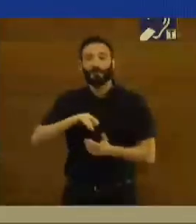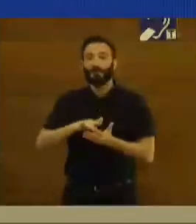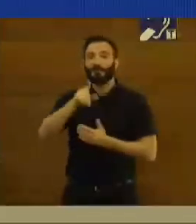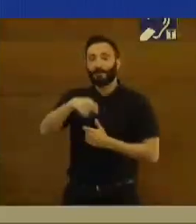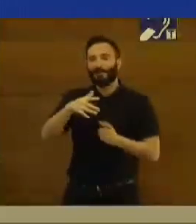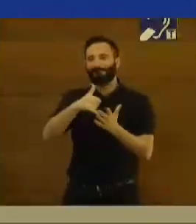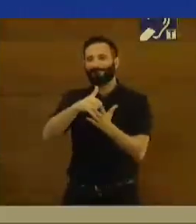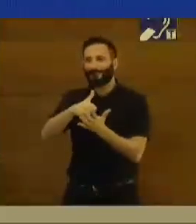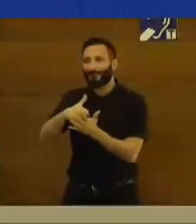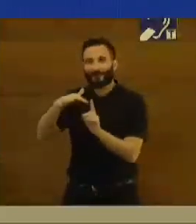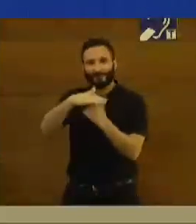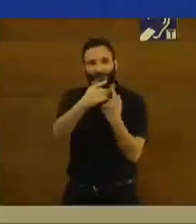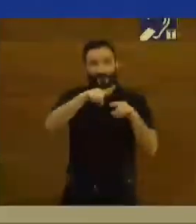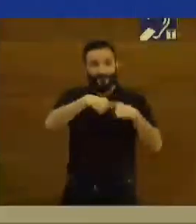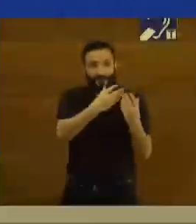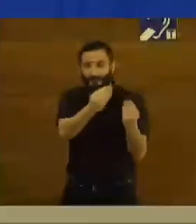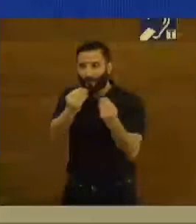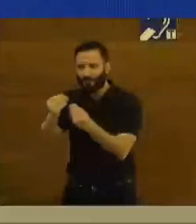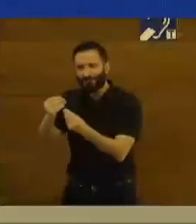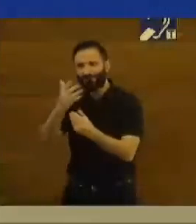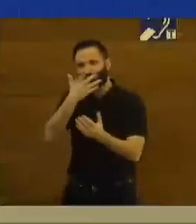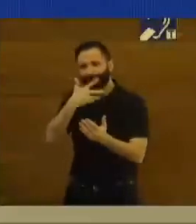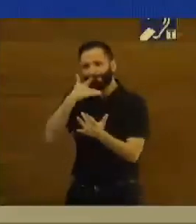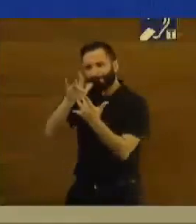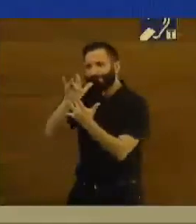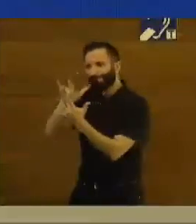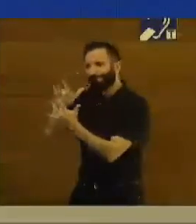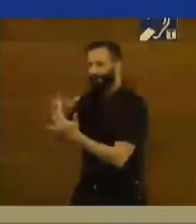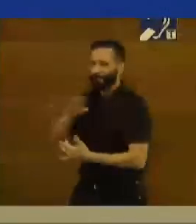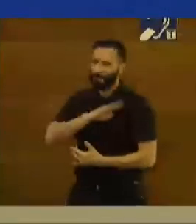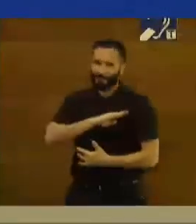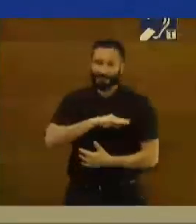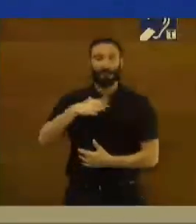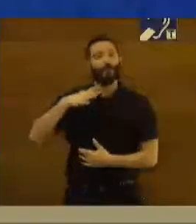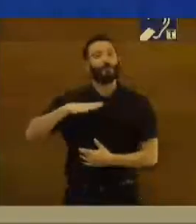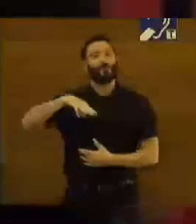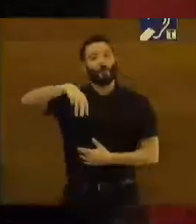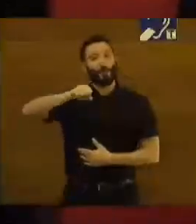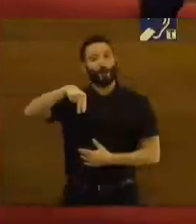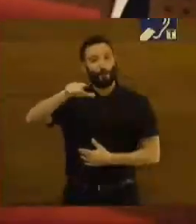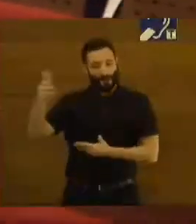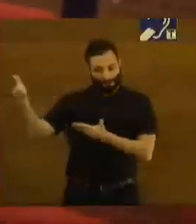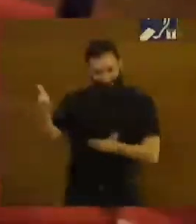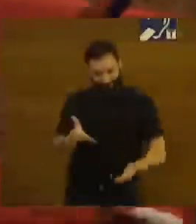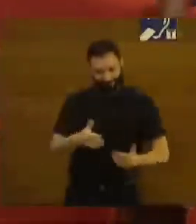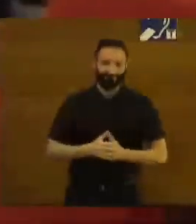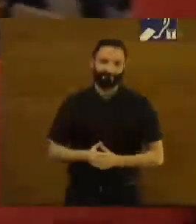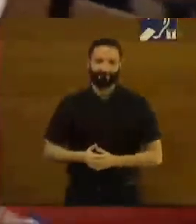muchísimas familias, sobre todo en esta situación de pandemia. Manuel, el escenario es tuyo. Gracias.